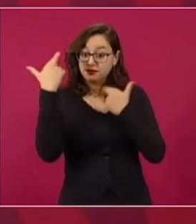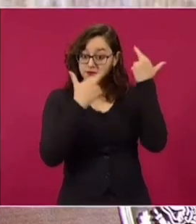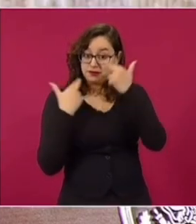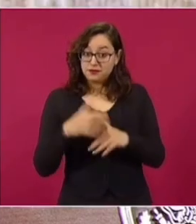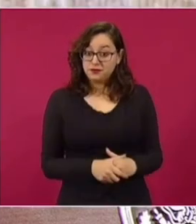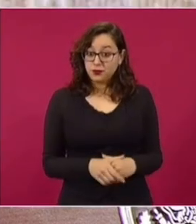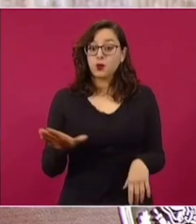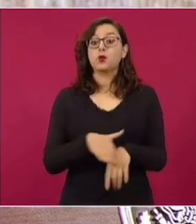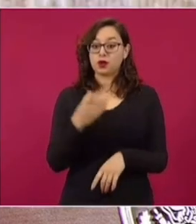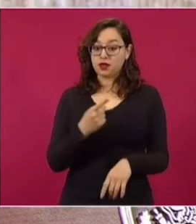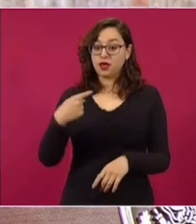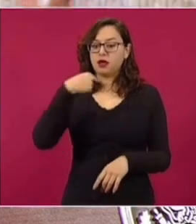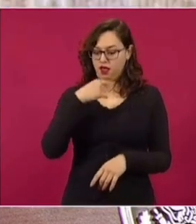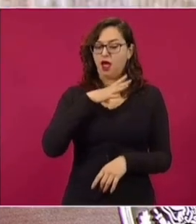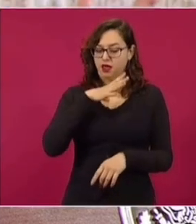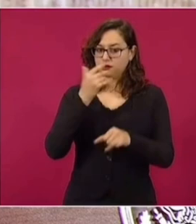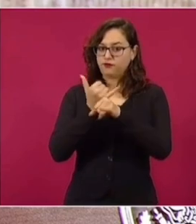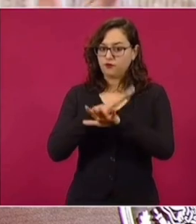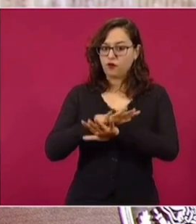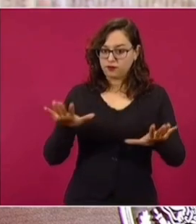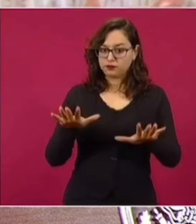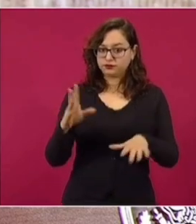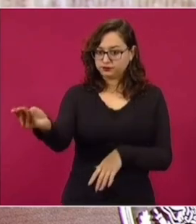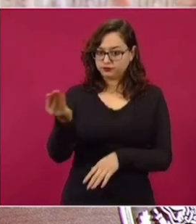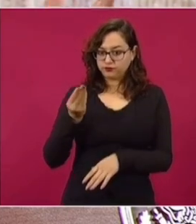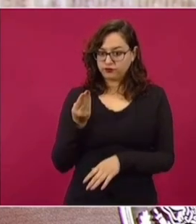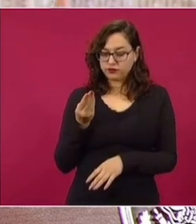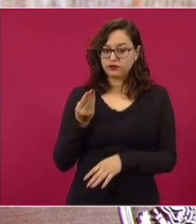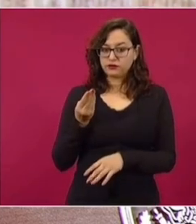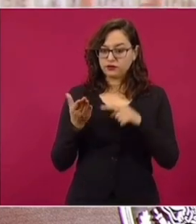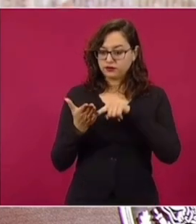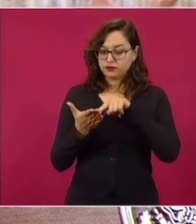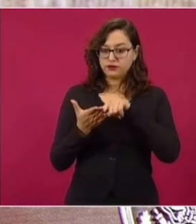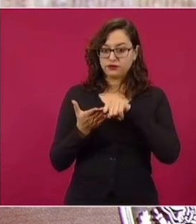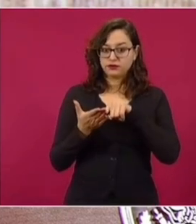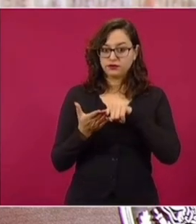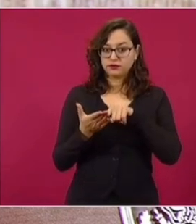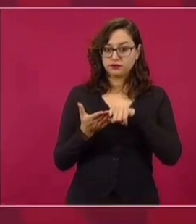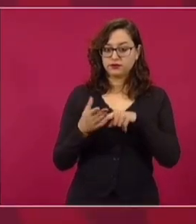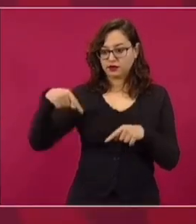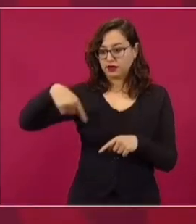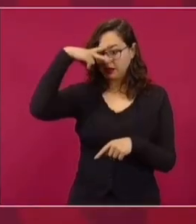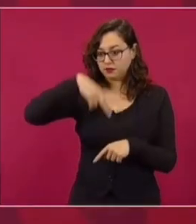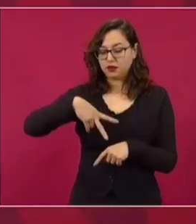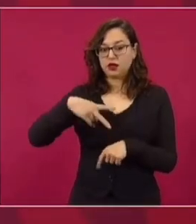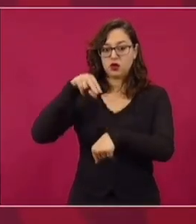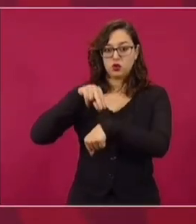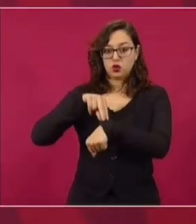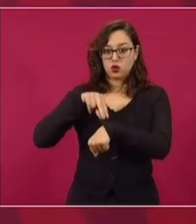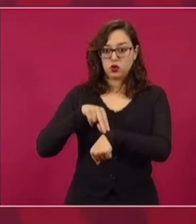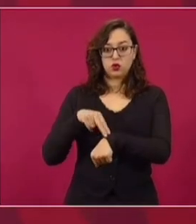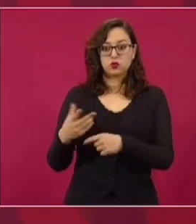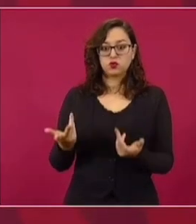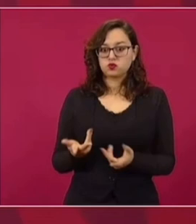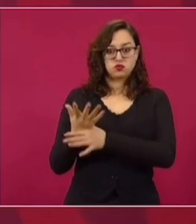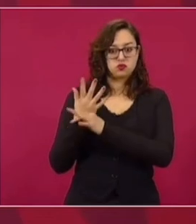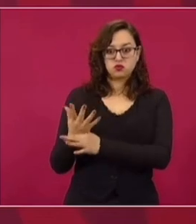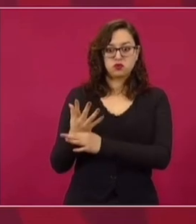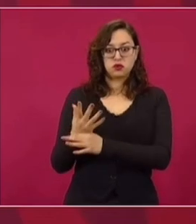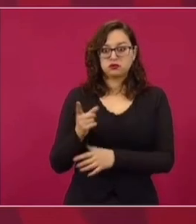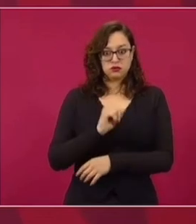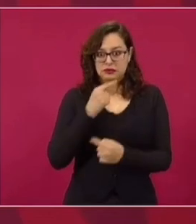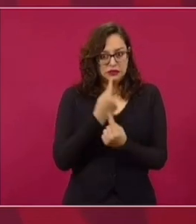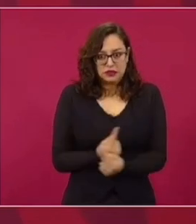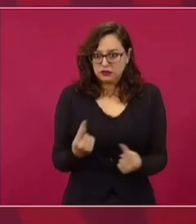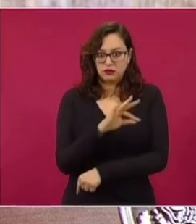la información de los responsables del sector salud de nuestro país que sostienen incluso